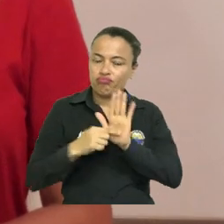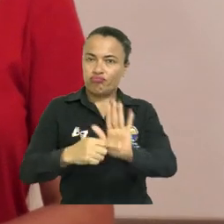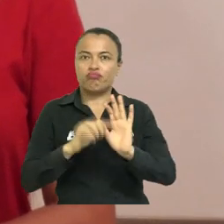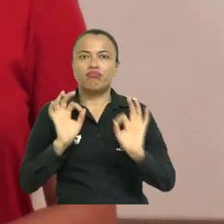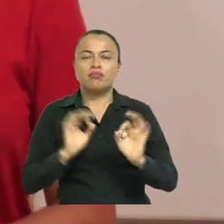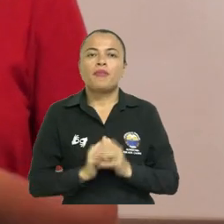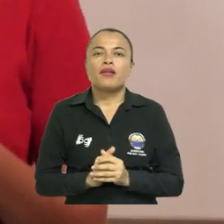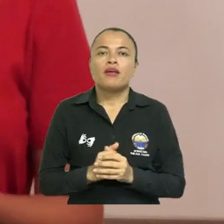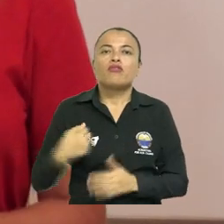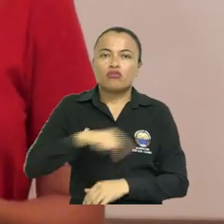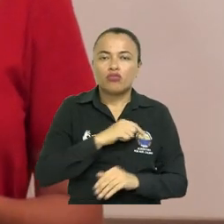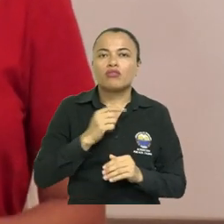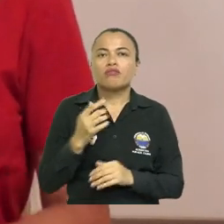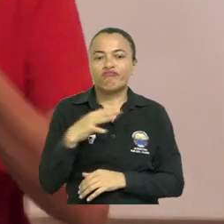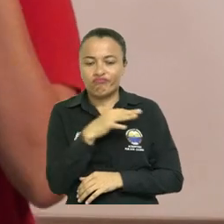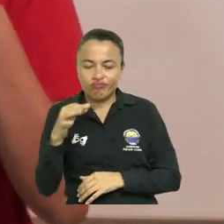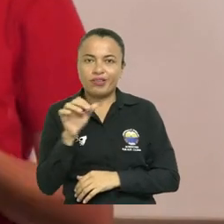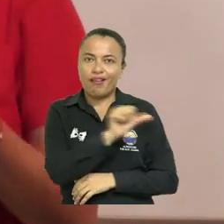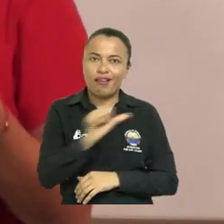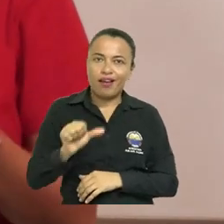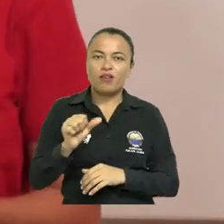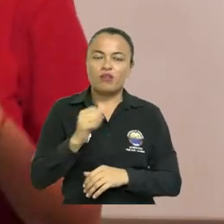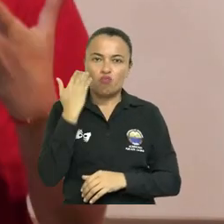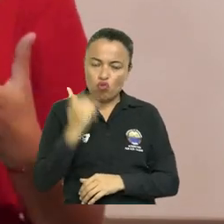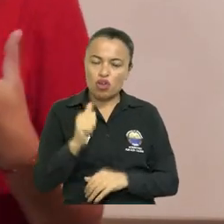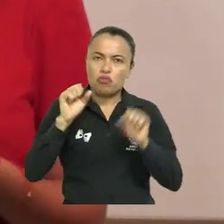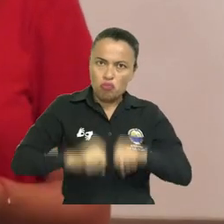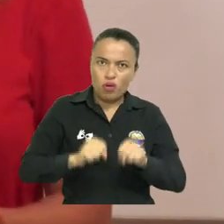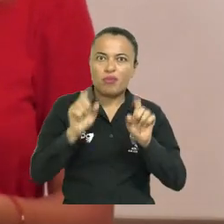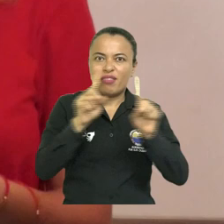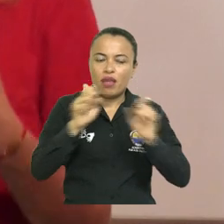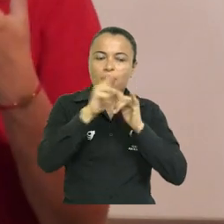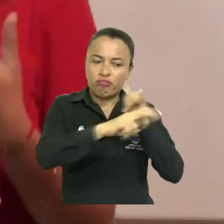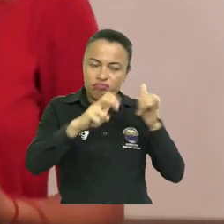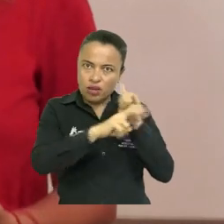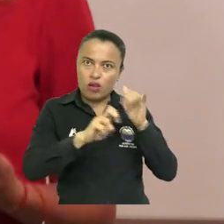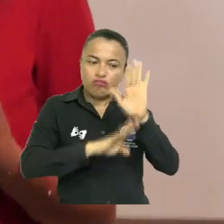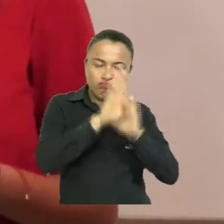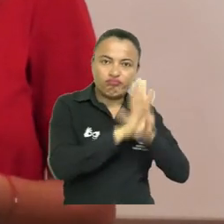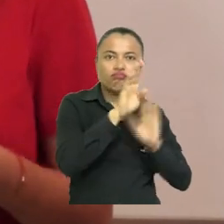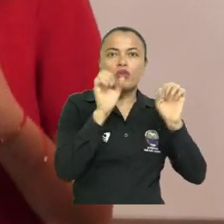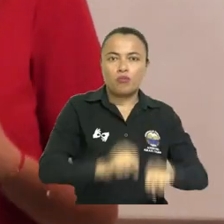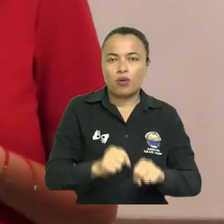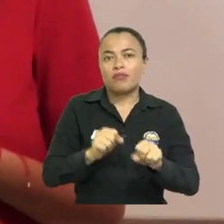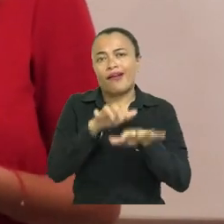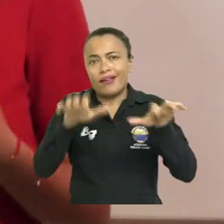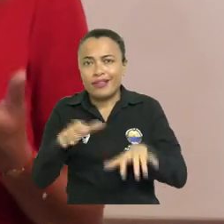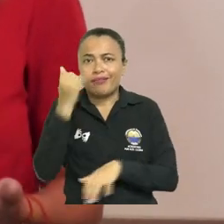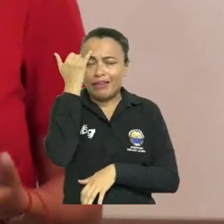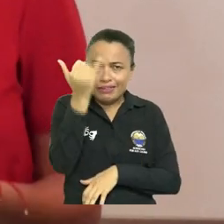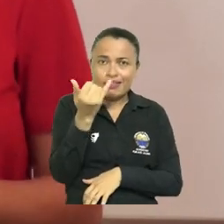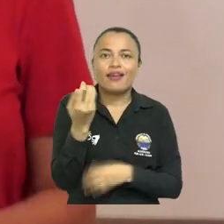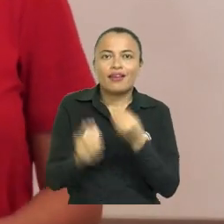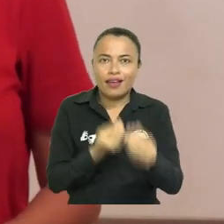esta visibilización. Somos aspirantes para considerar que somos mujeres capaces de poder potenciar el agro, esto a través de diferentes alternativas, entre estas nuestras propuestas que son